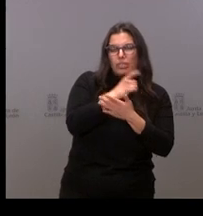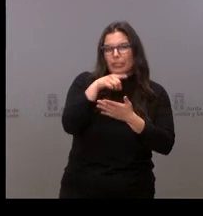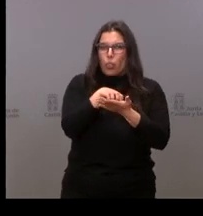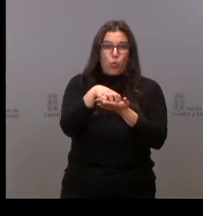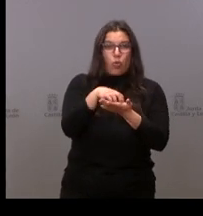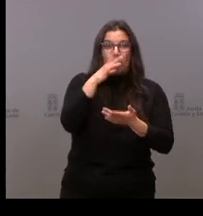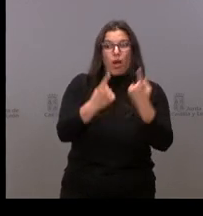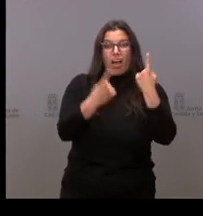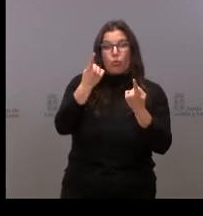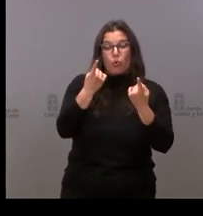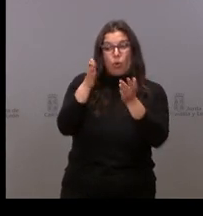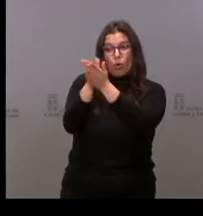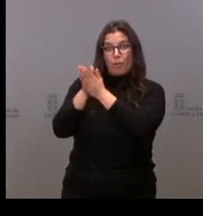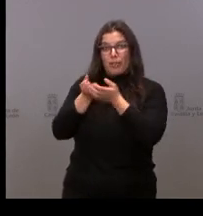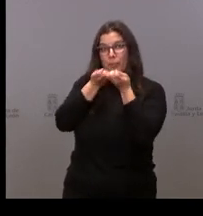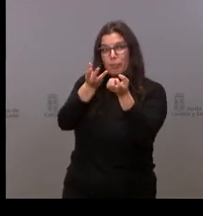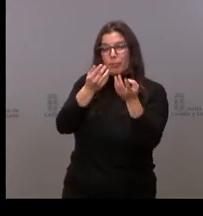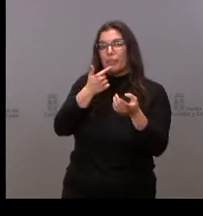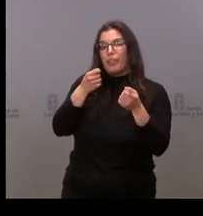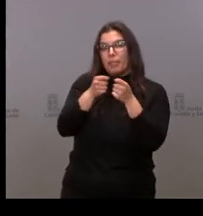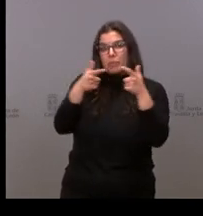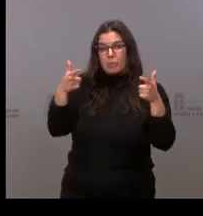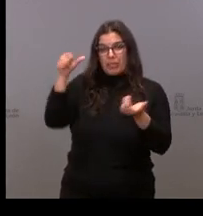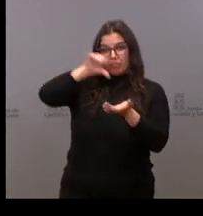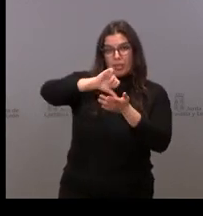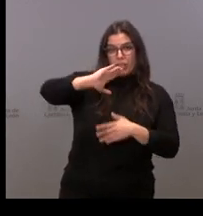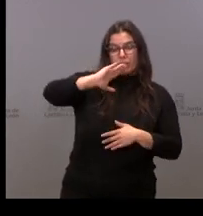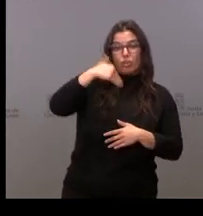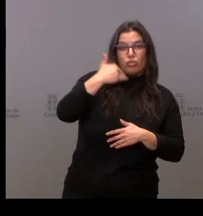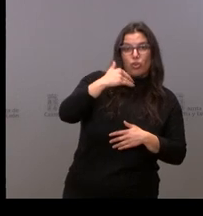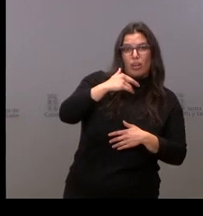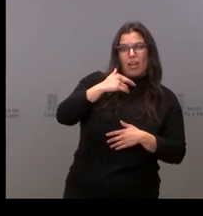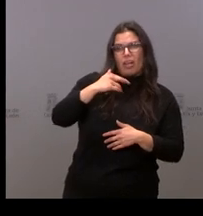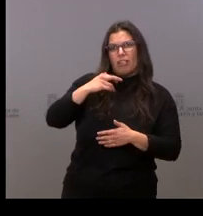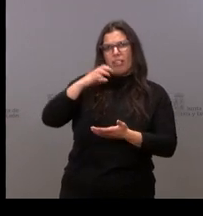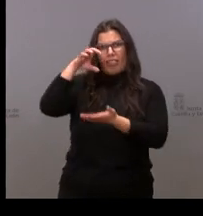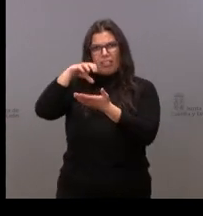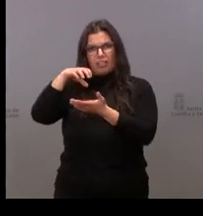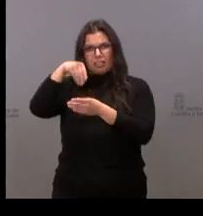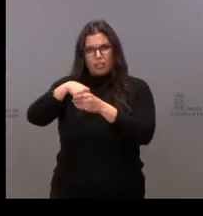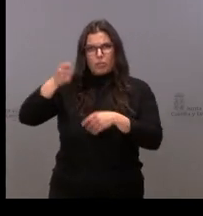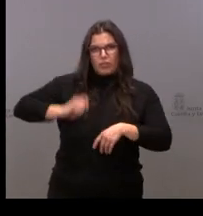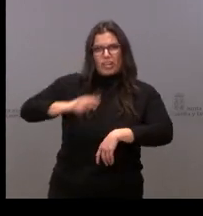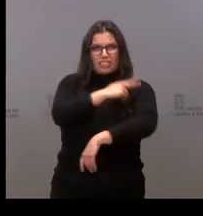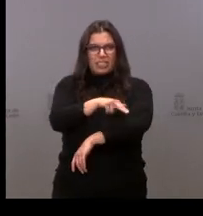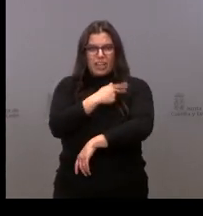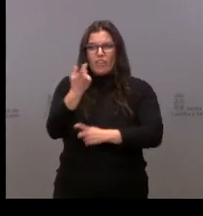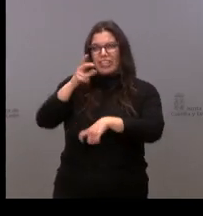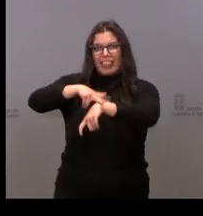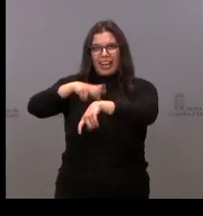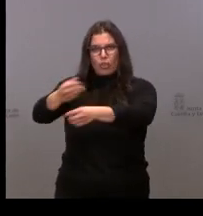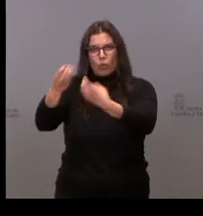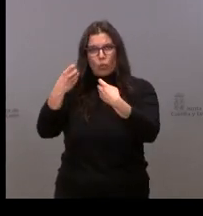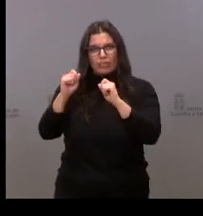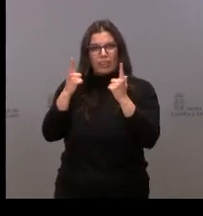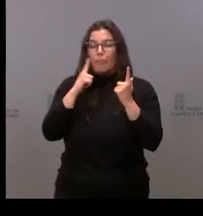compañeros están informando de un brote en la capital entre sanitarios. Estamos a la espera de que la delegación nos pueda dar